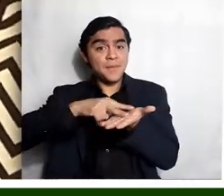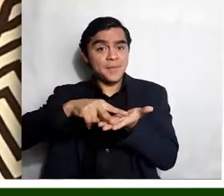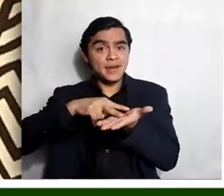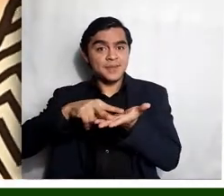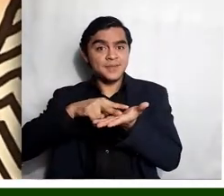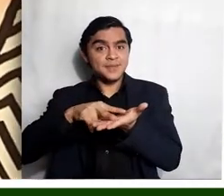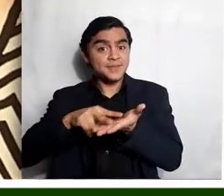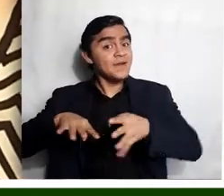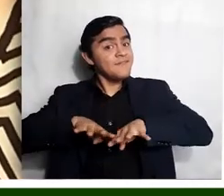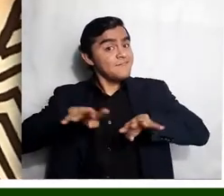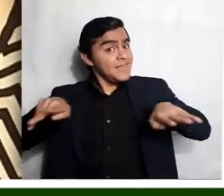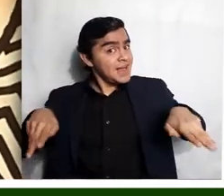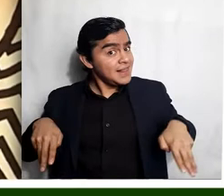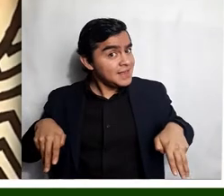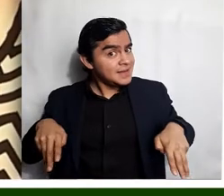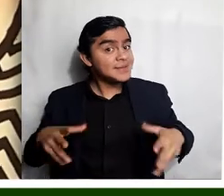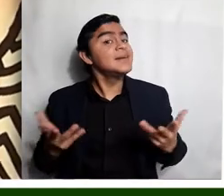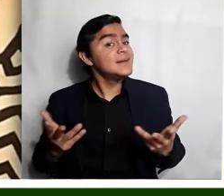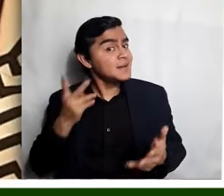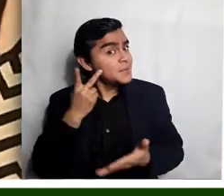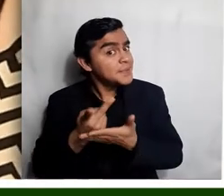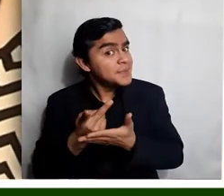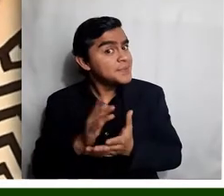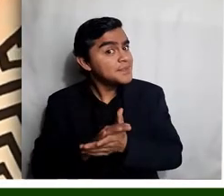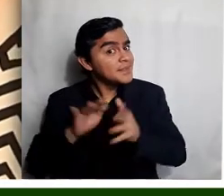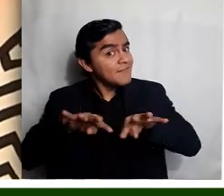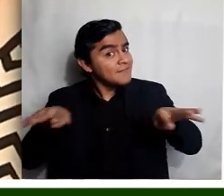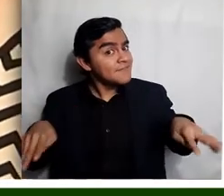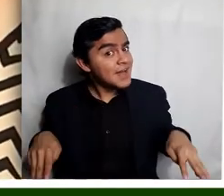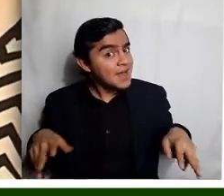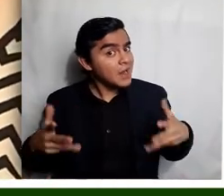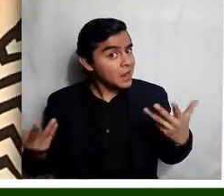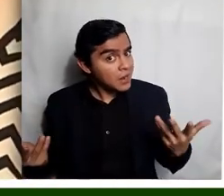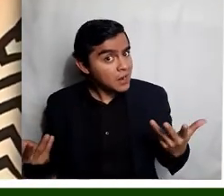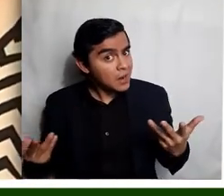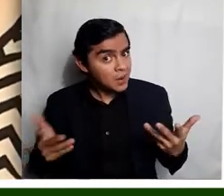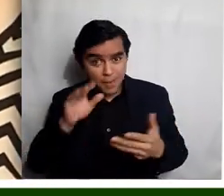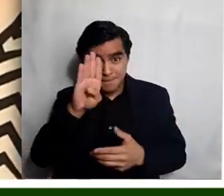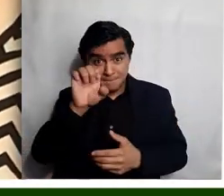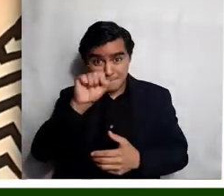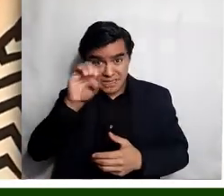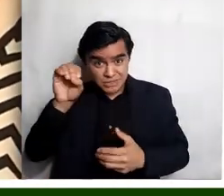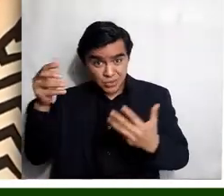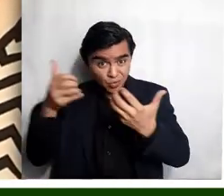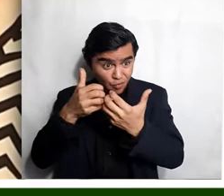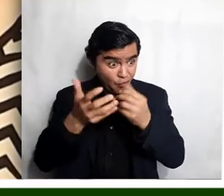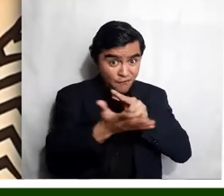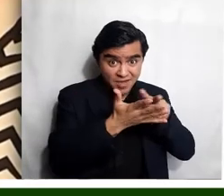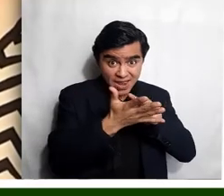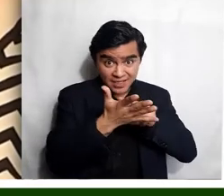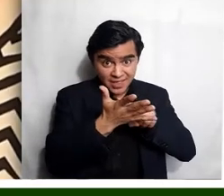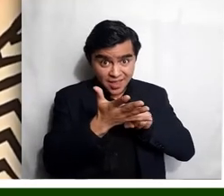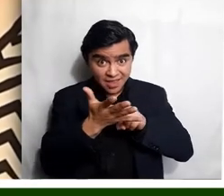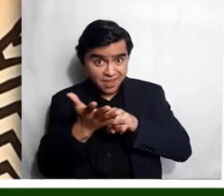y la falda. ¿Verdad? Y la falda beso, rima beso con verde, con